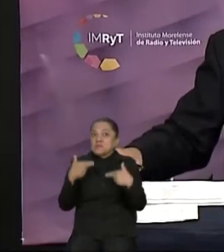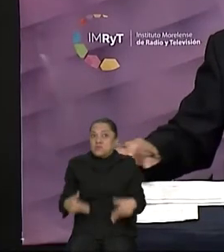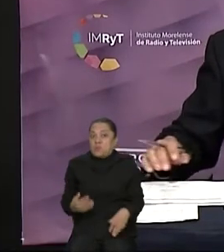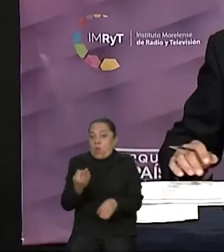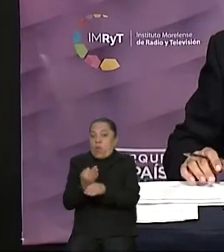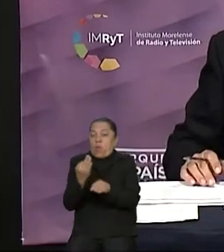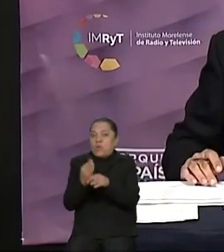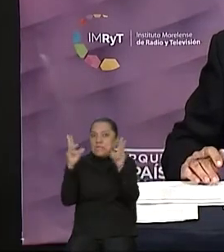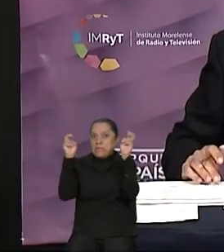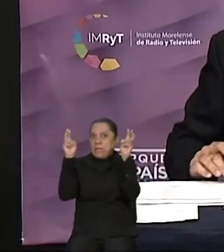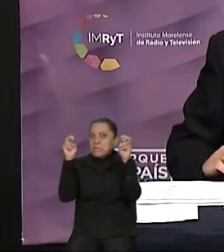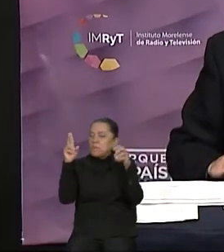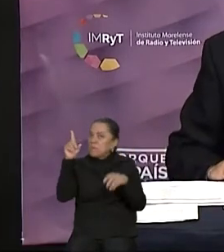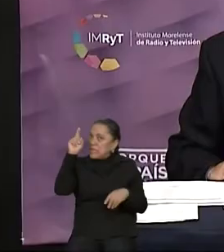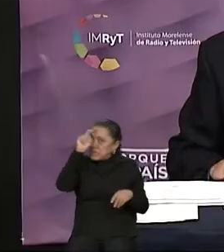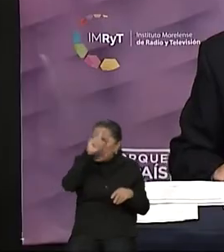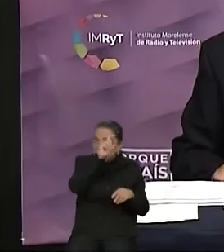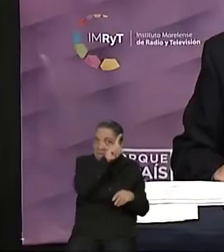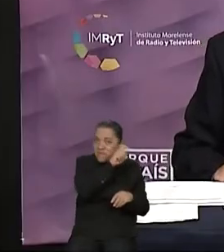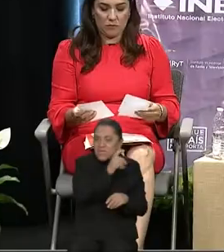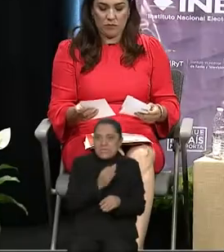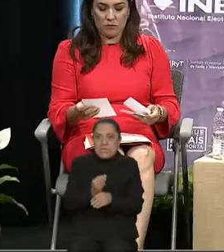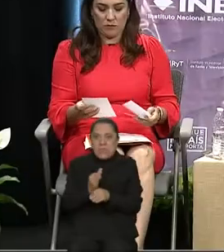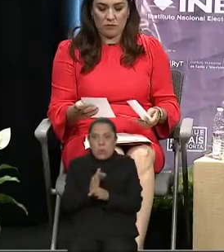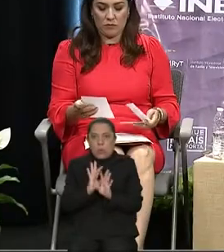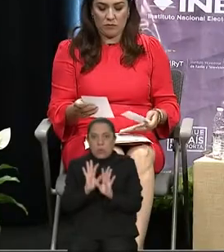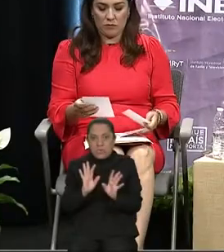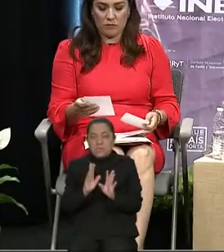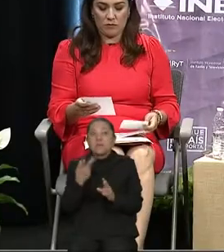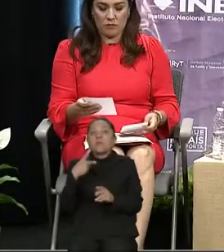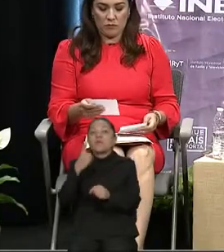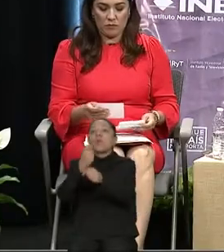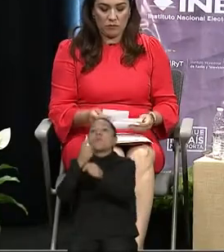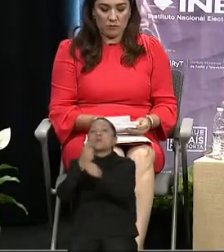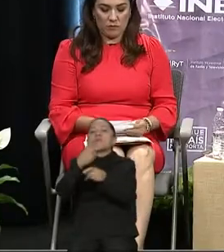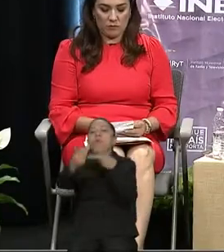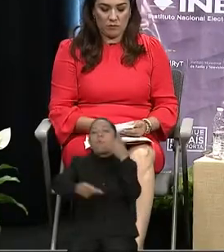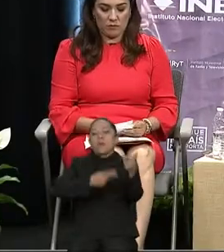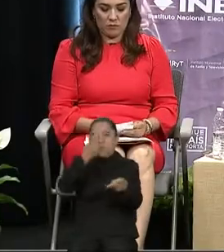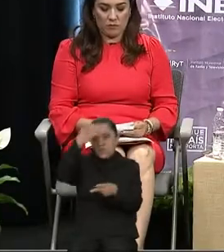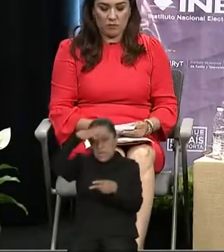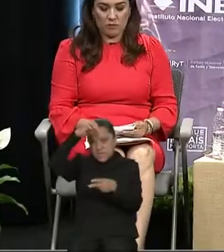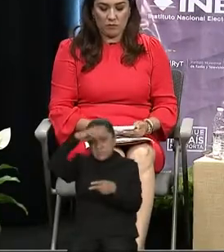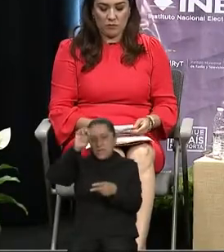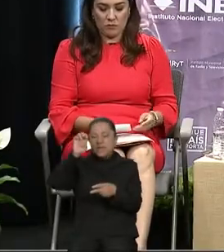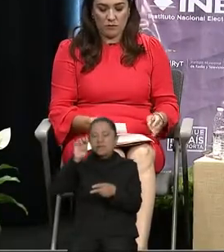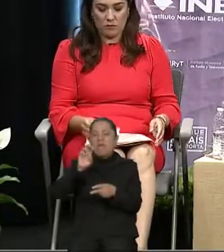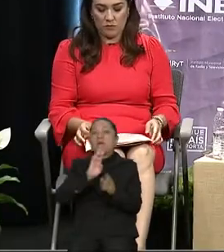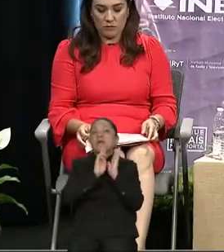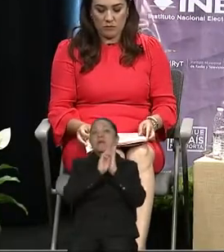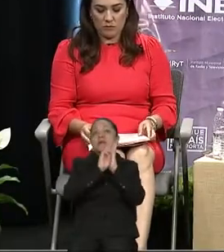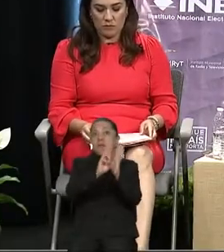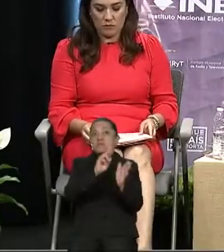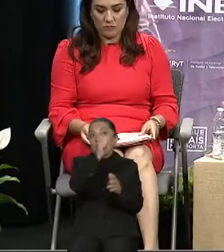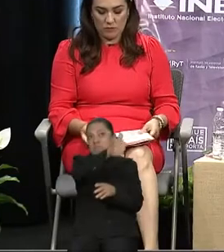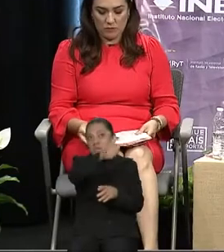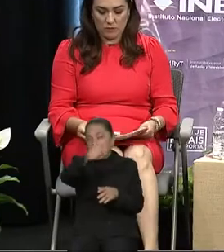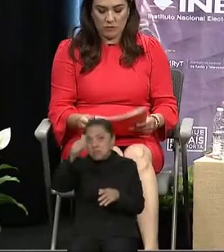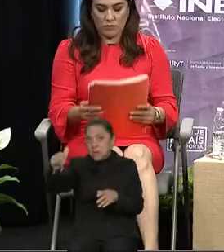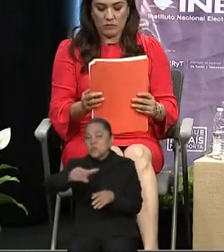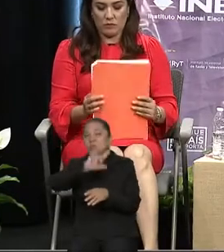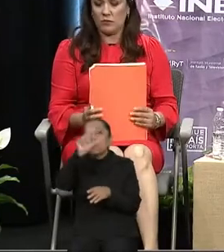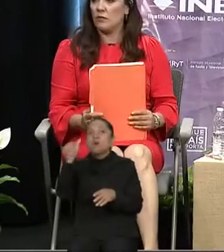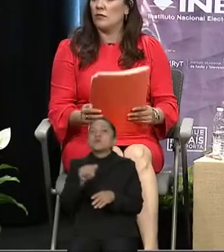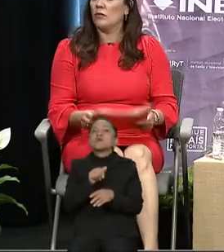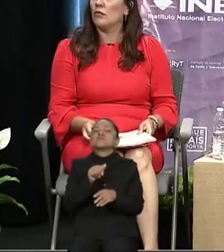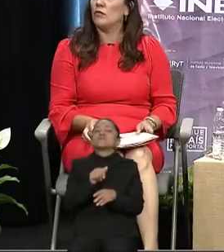complejos, temas que abordaremos primero con la pregunta de una experta, la respuesta de las candidatas y candidatos y luego, Liliana, la réplica